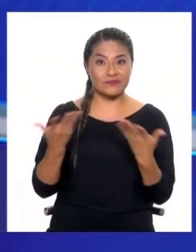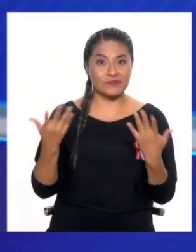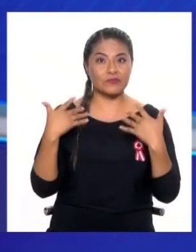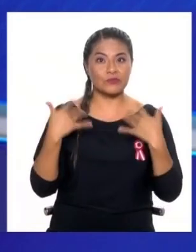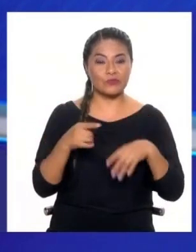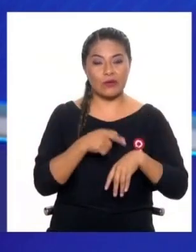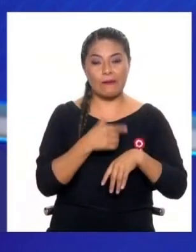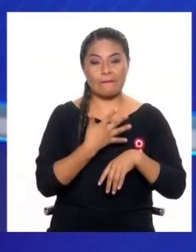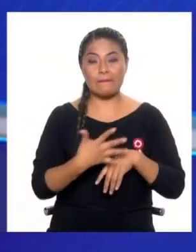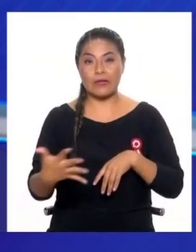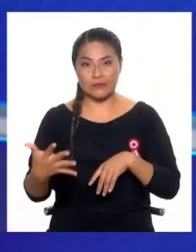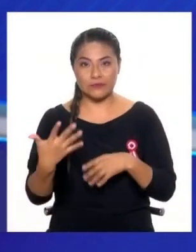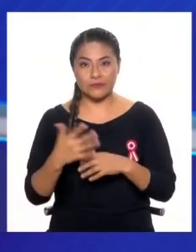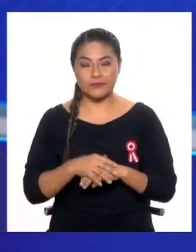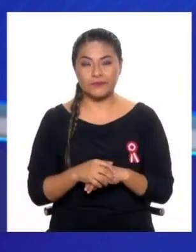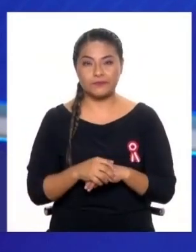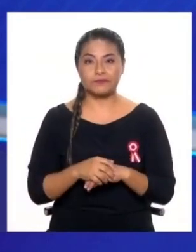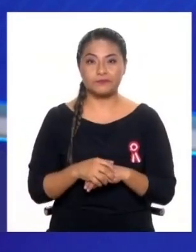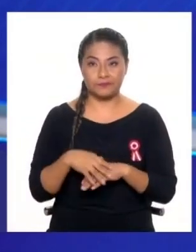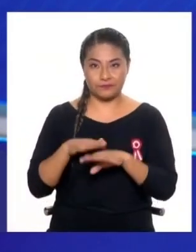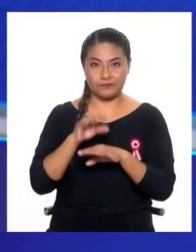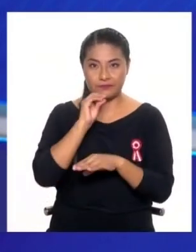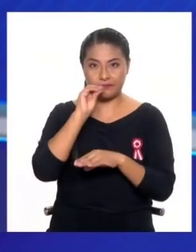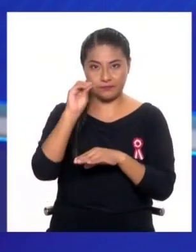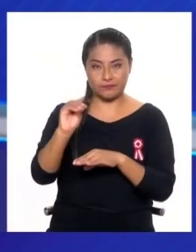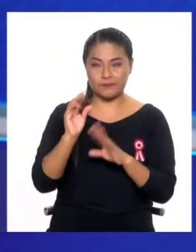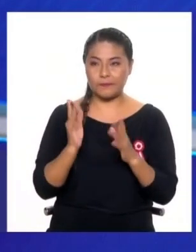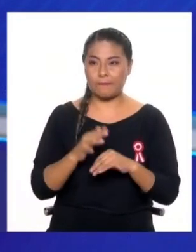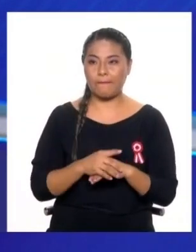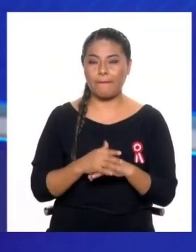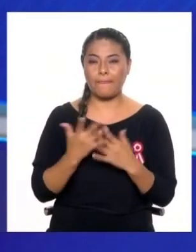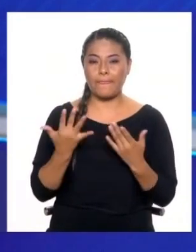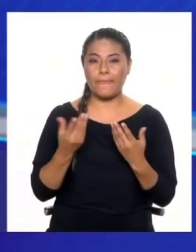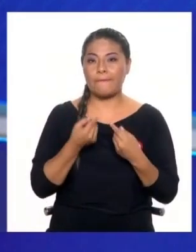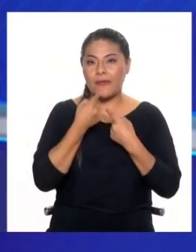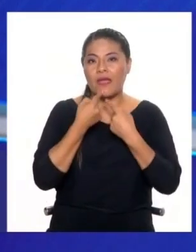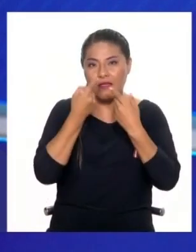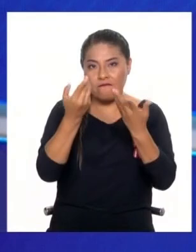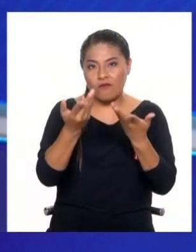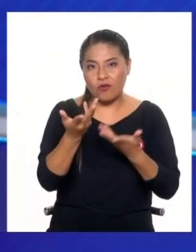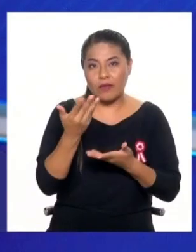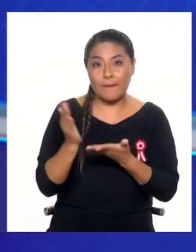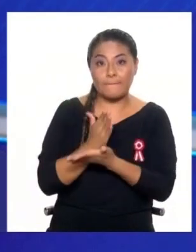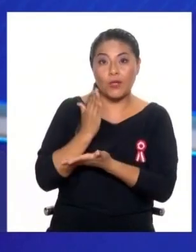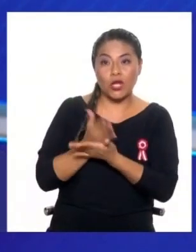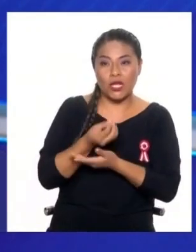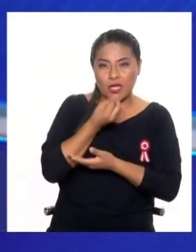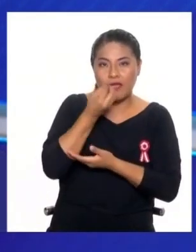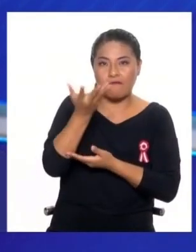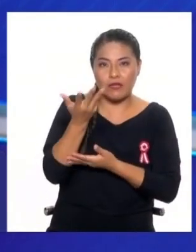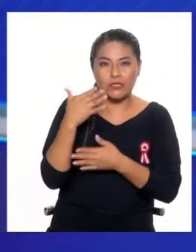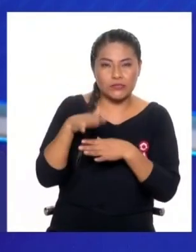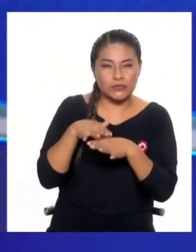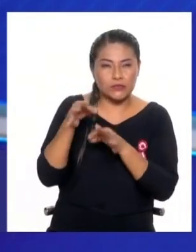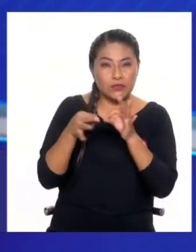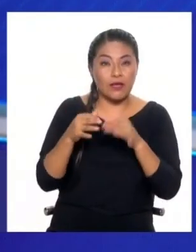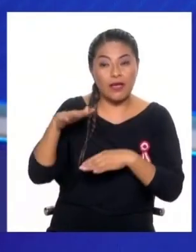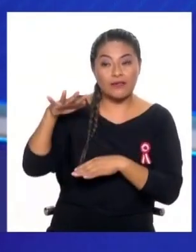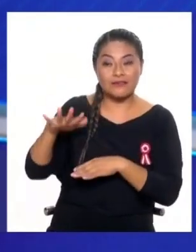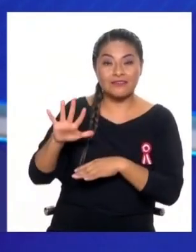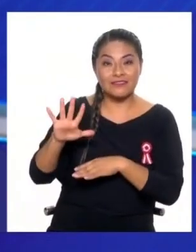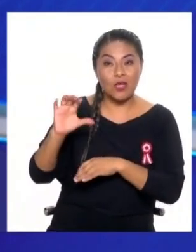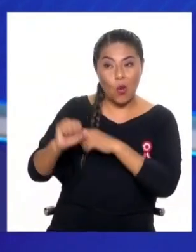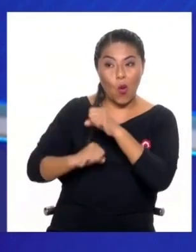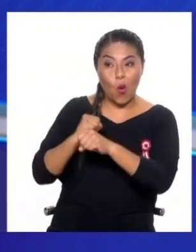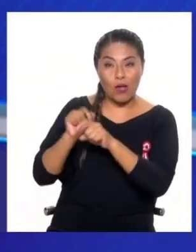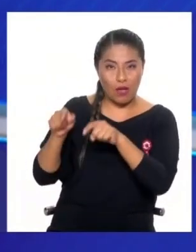tan atrasados estamos, voy a soltar un problema que es un problema que yo podría explicar para niños de cinco años de edad en otros